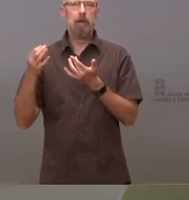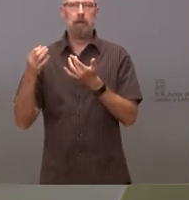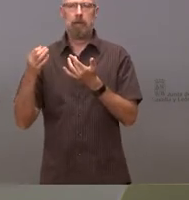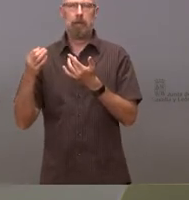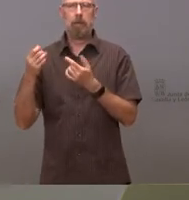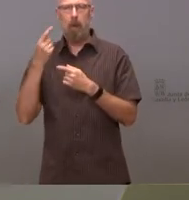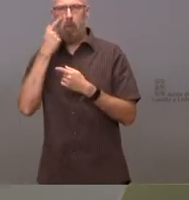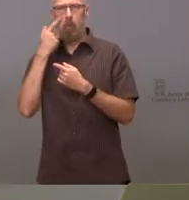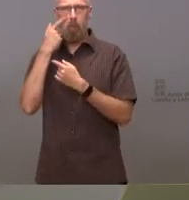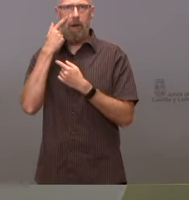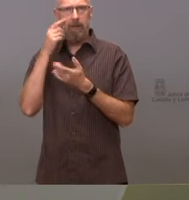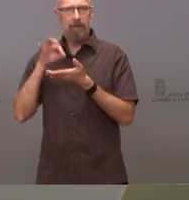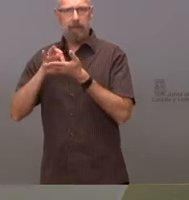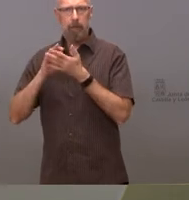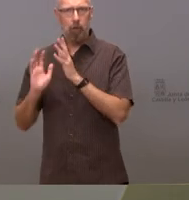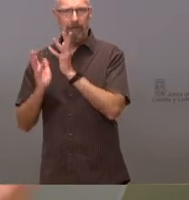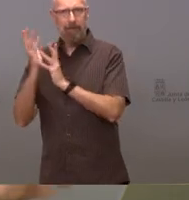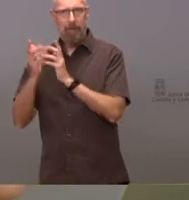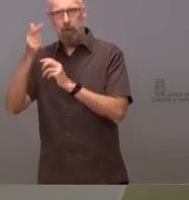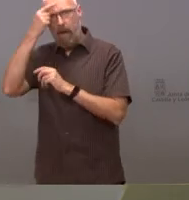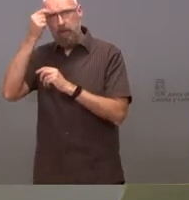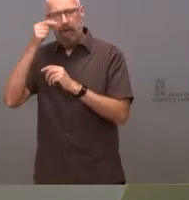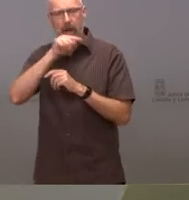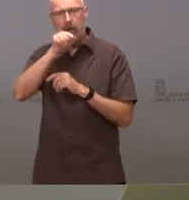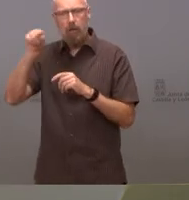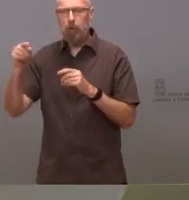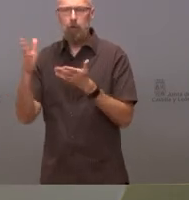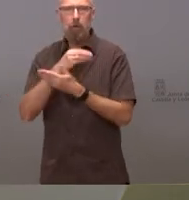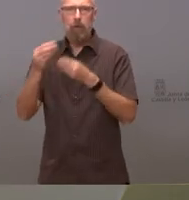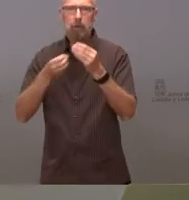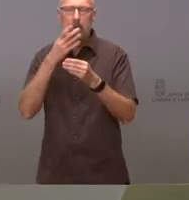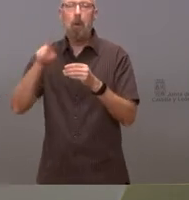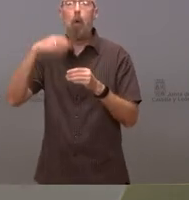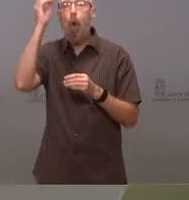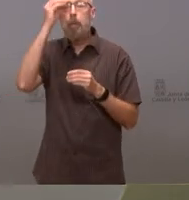incendios del servicio territorial de Ávila las opiniones luego cada uno puede tener la suya